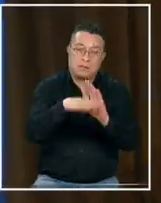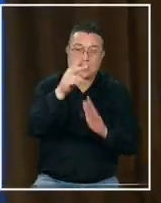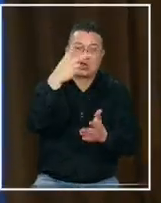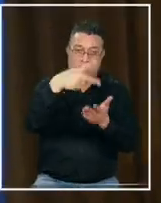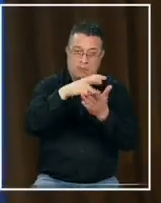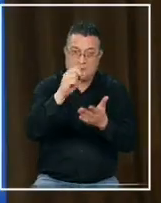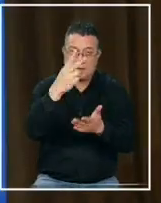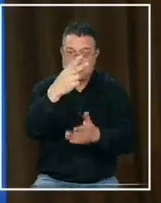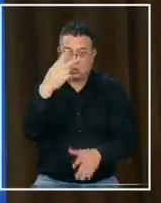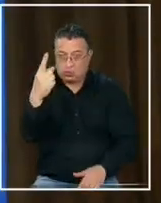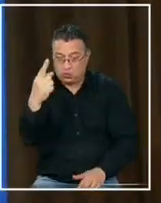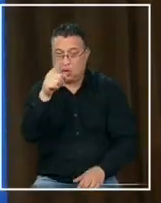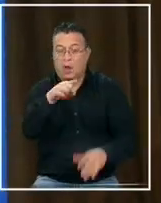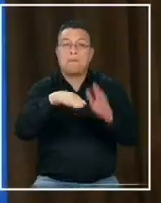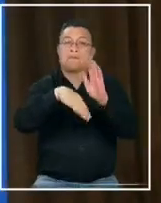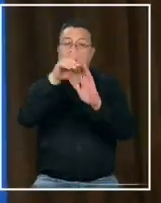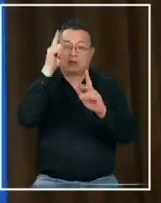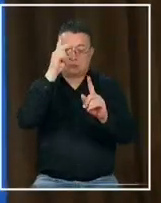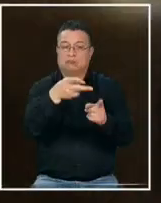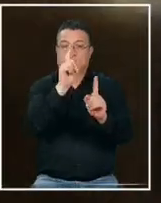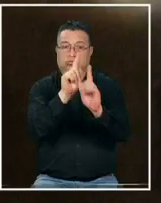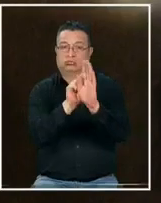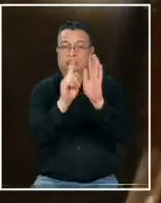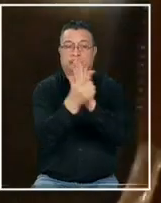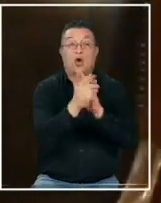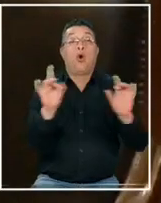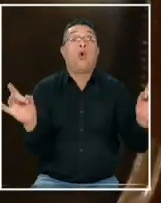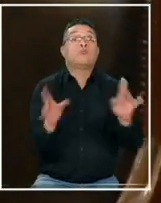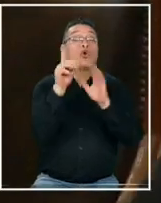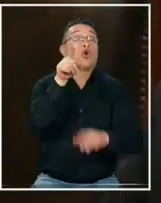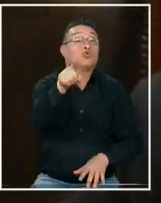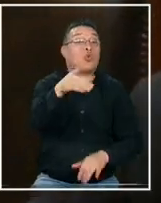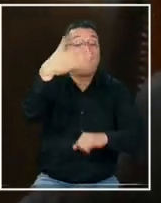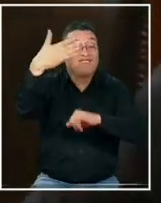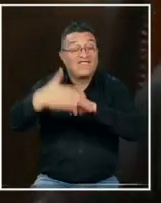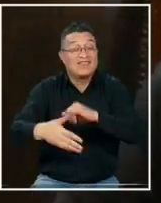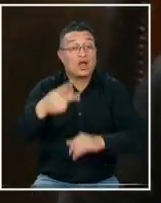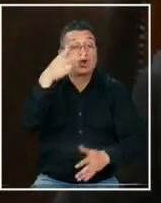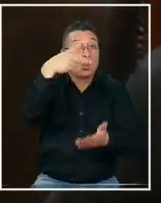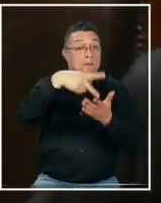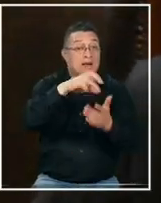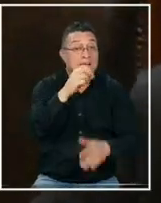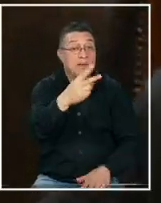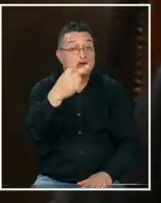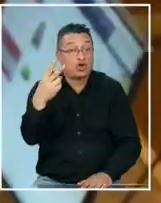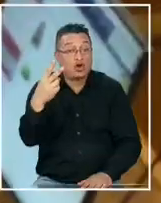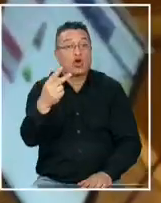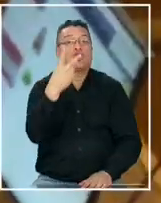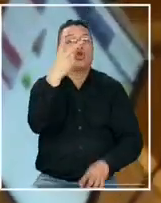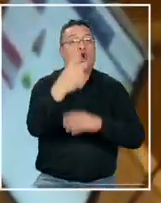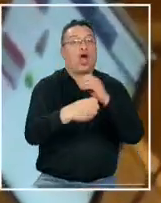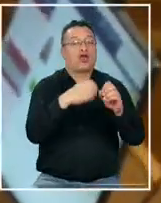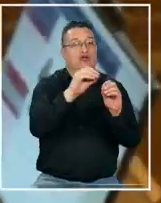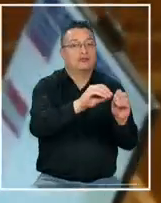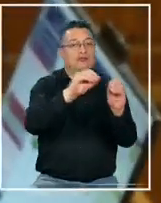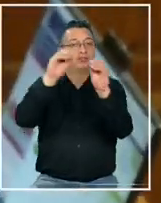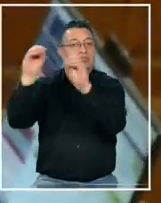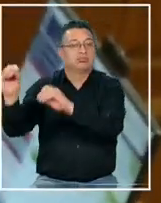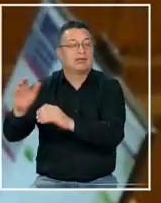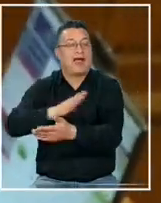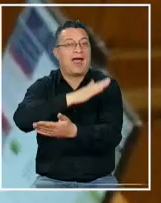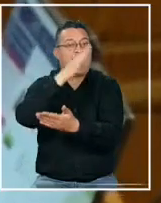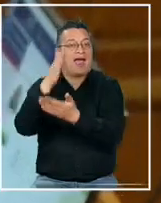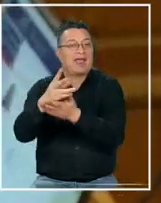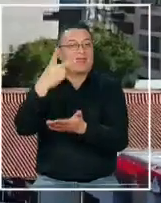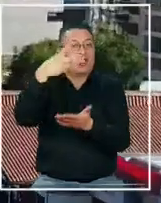2020 o en el 2021. Si se le vencía en el año 2022 tiene dos años de prórroga, es decir, tiene hasta